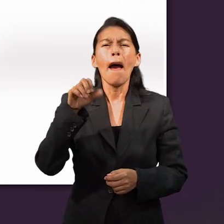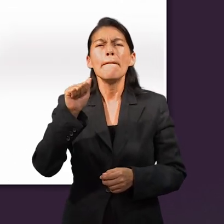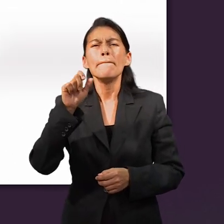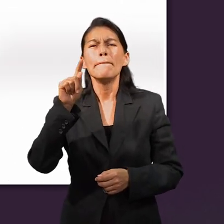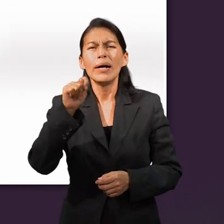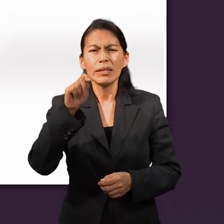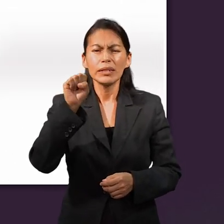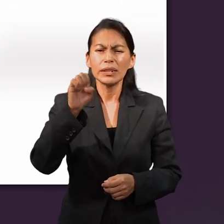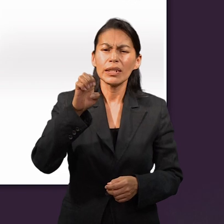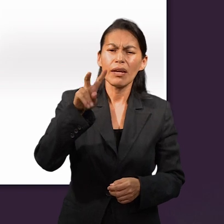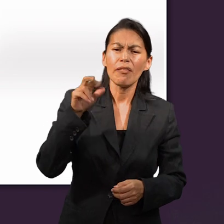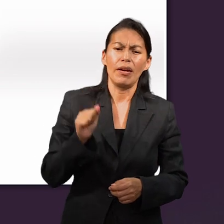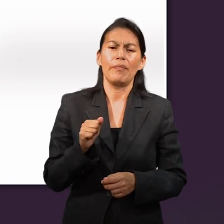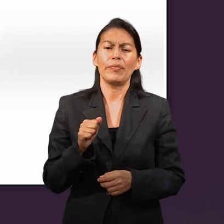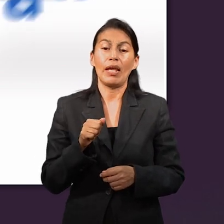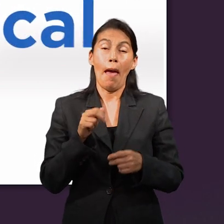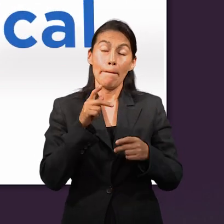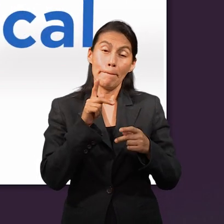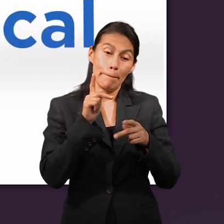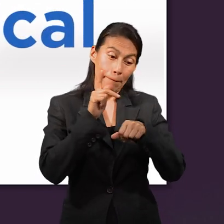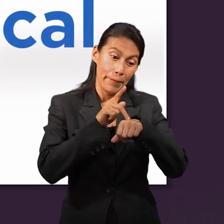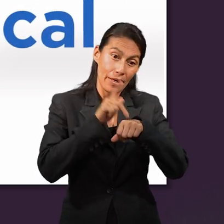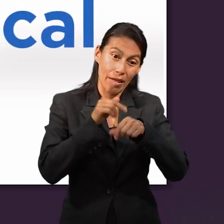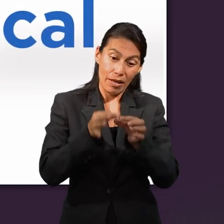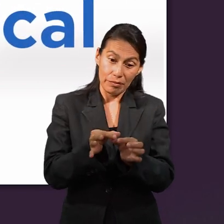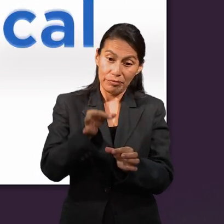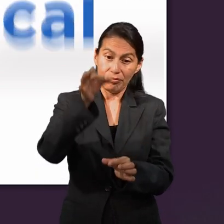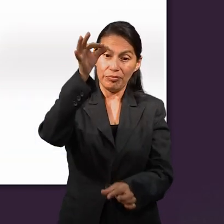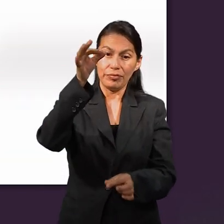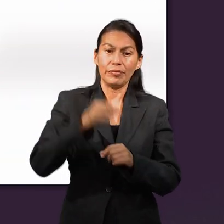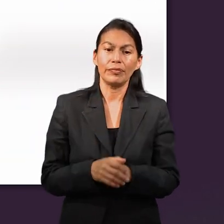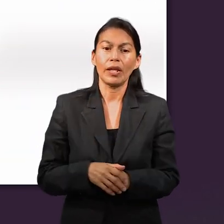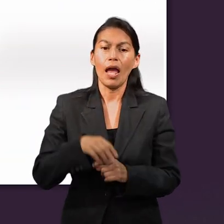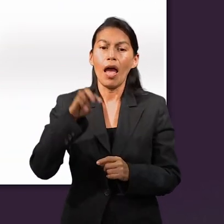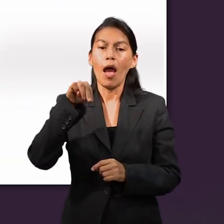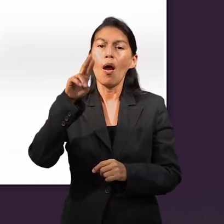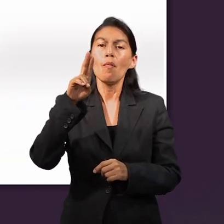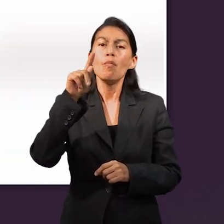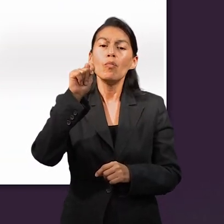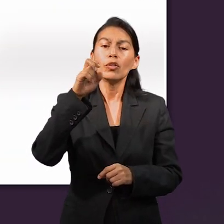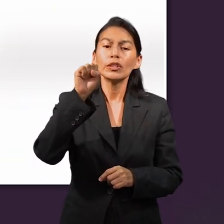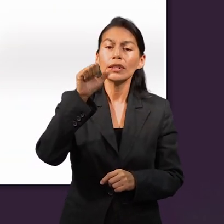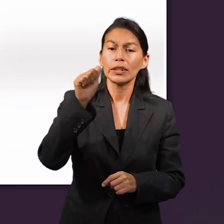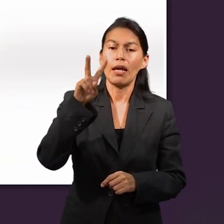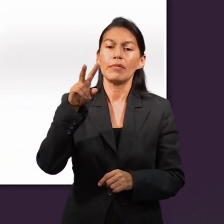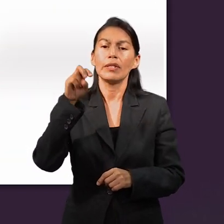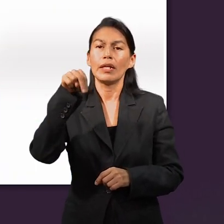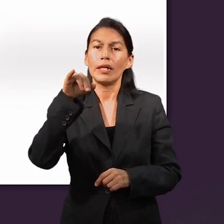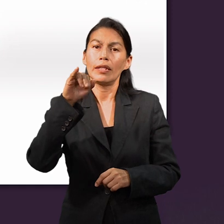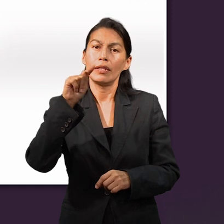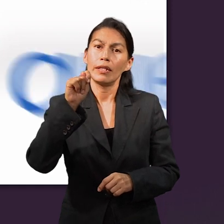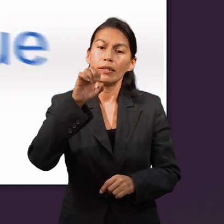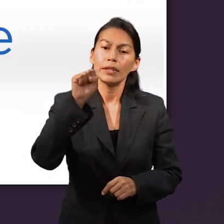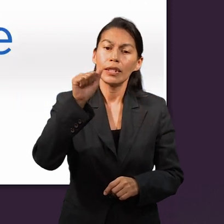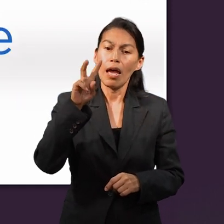matseba, de pie, se refiere a la piedra vertical. Muzaf y Nitzaf designan la escalera que